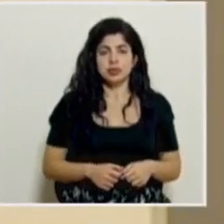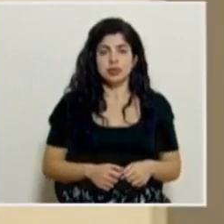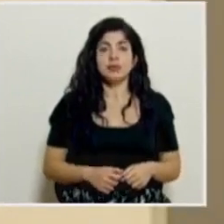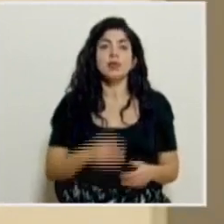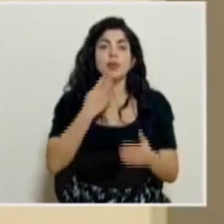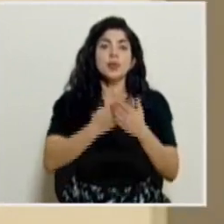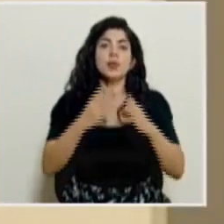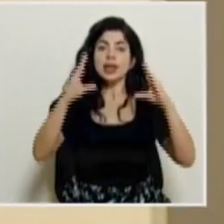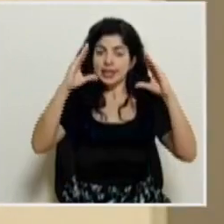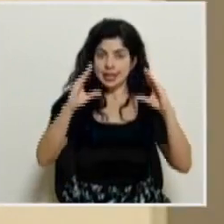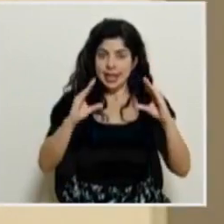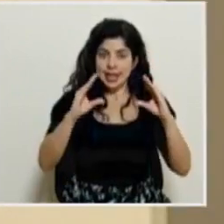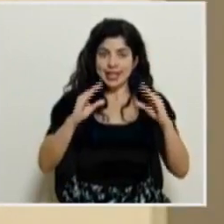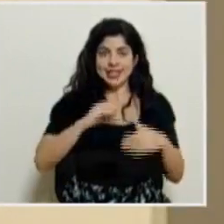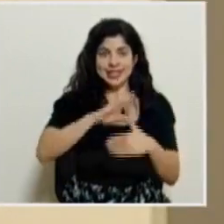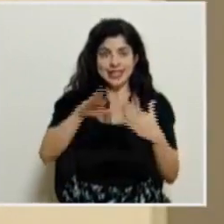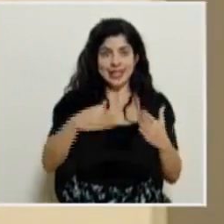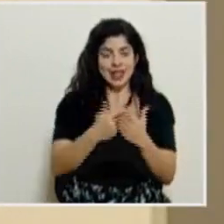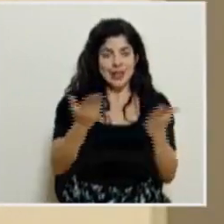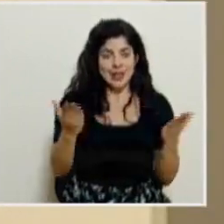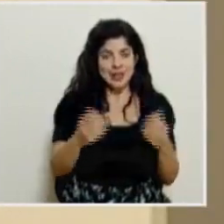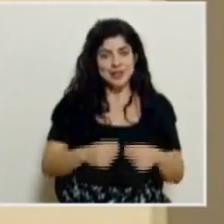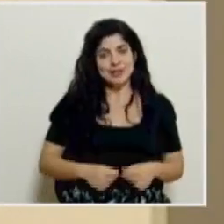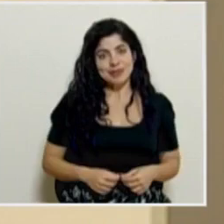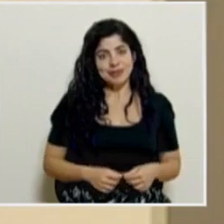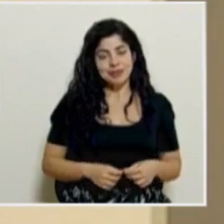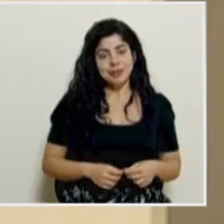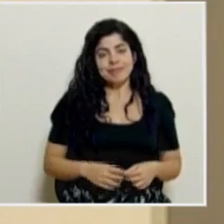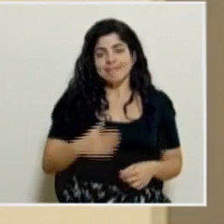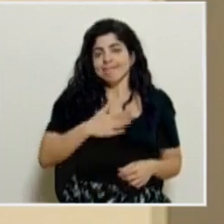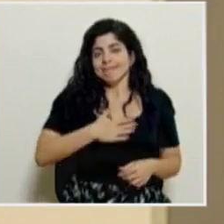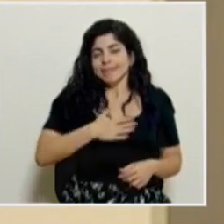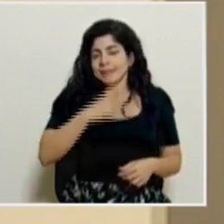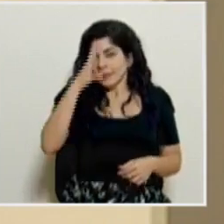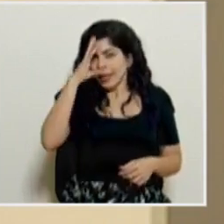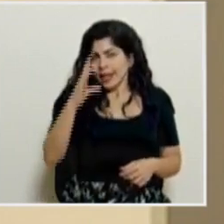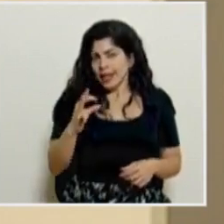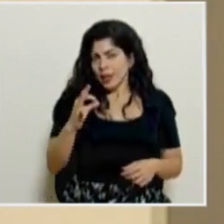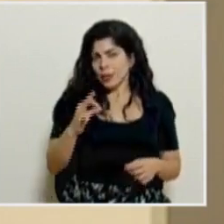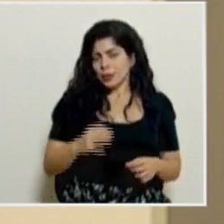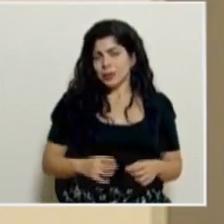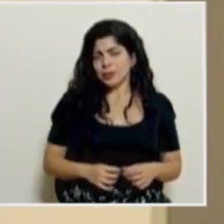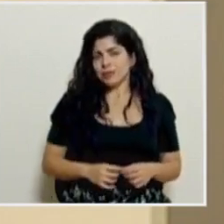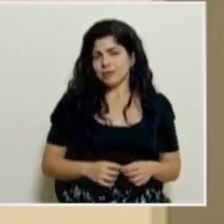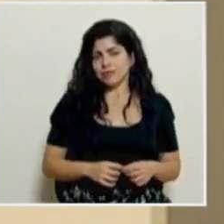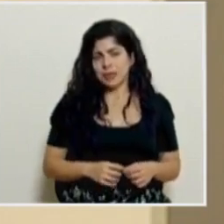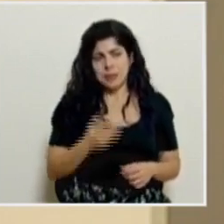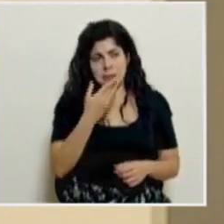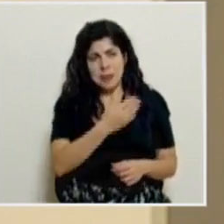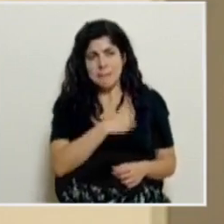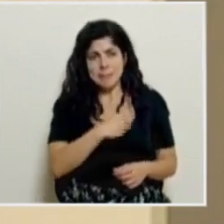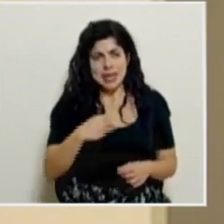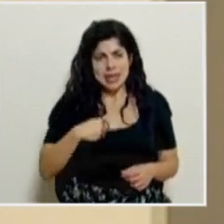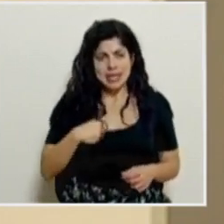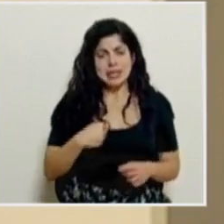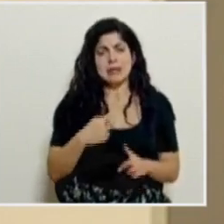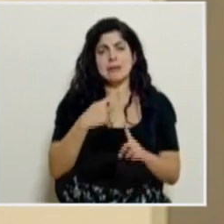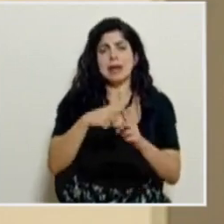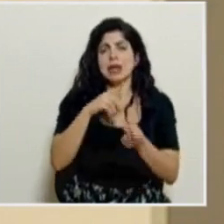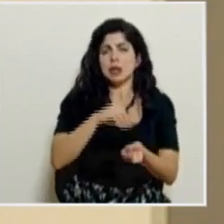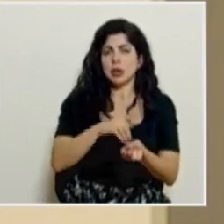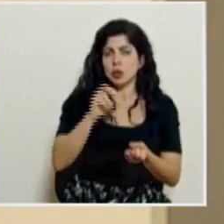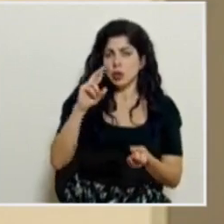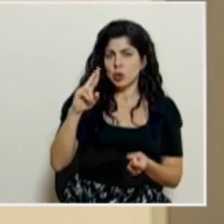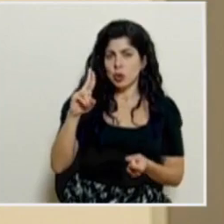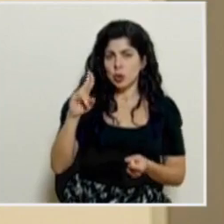Bueno, buenas tardes a todos. Creo que tanto el señor ministro como el doctor